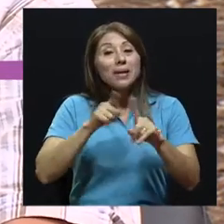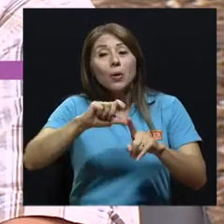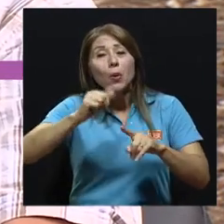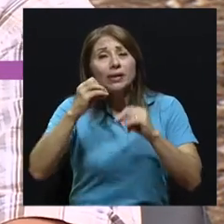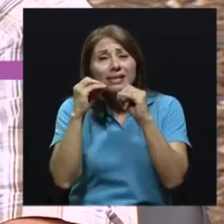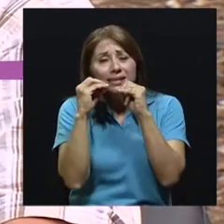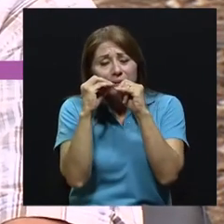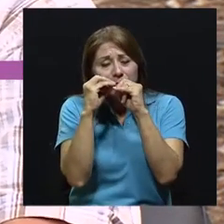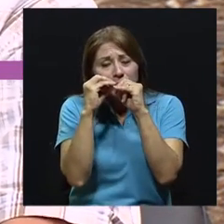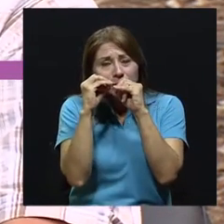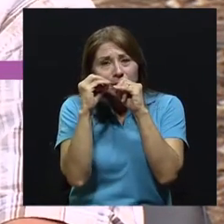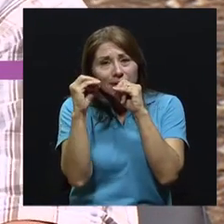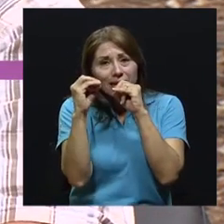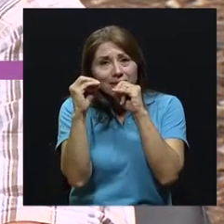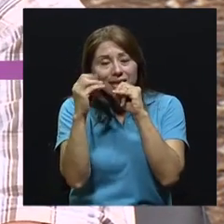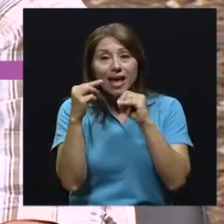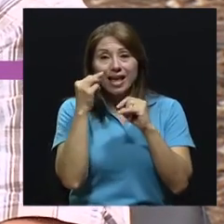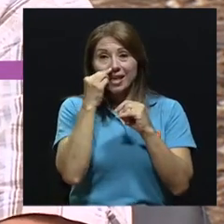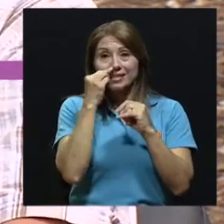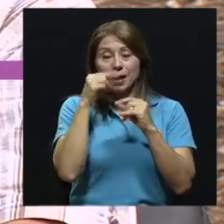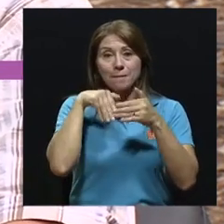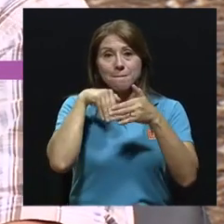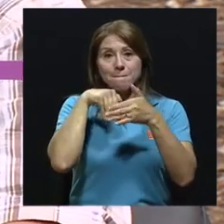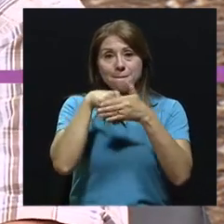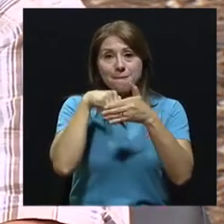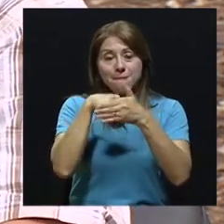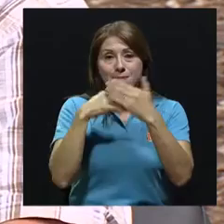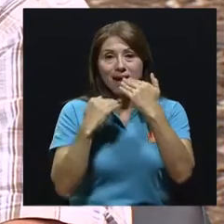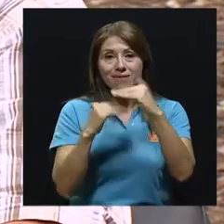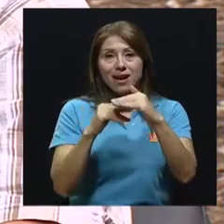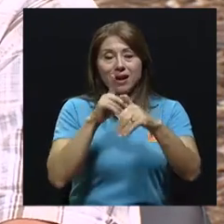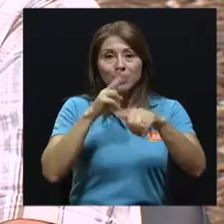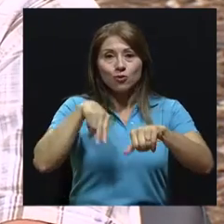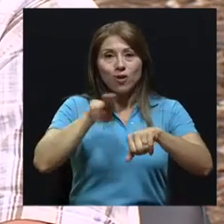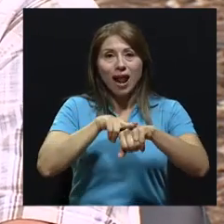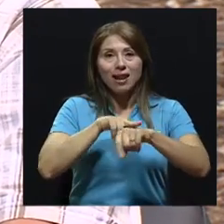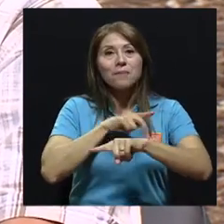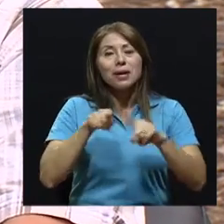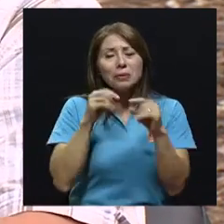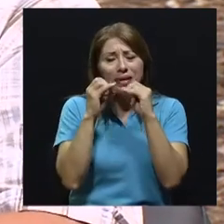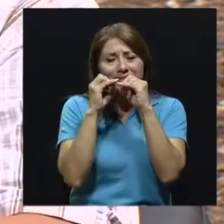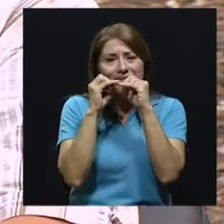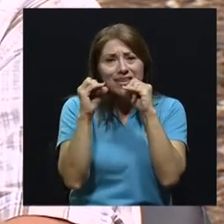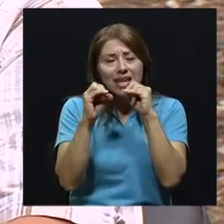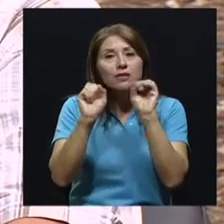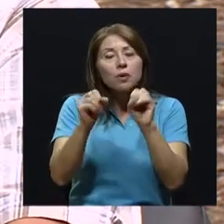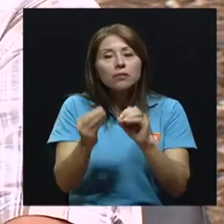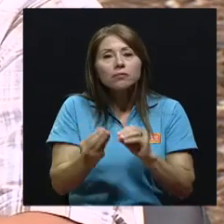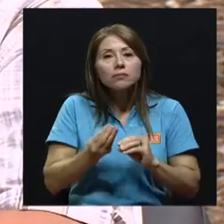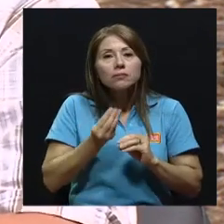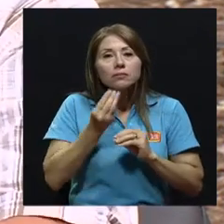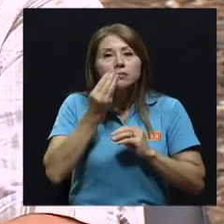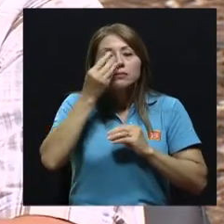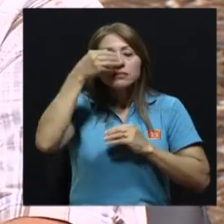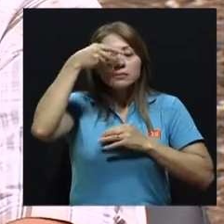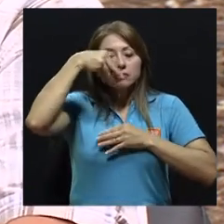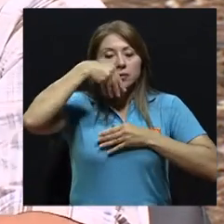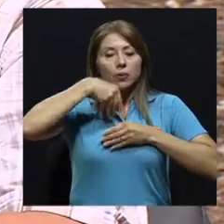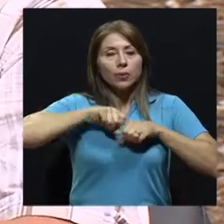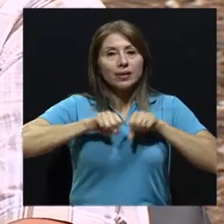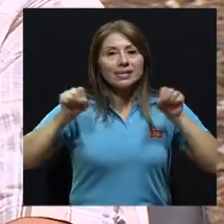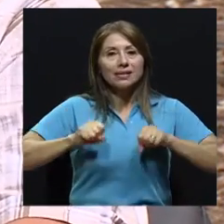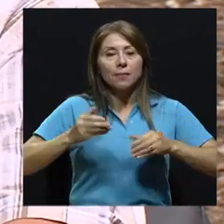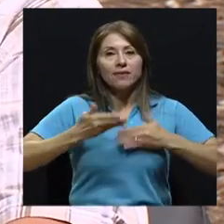pasar esa barrera que tenemos natural, ingresar al sistema respiratorio. Entonces, también otros tamaños de